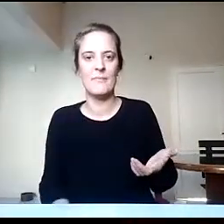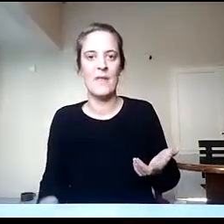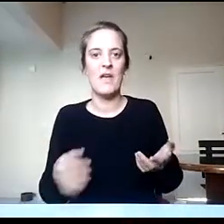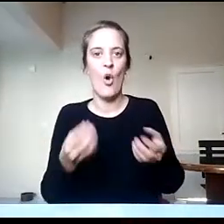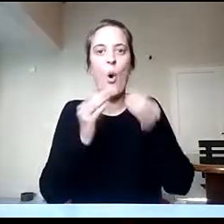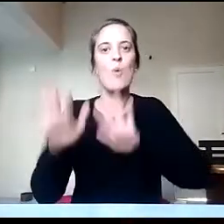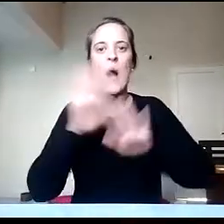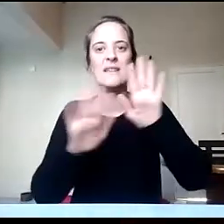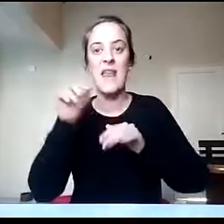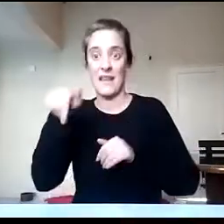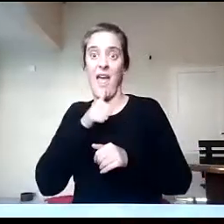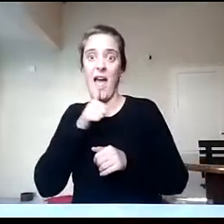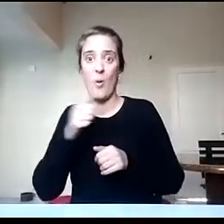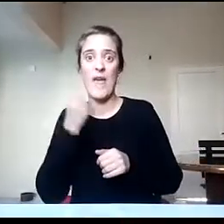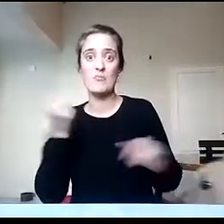los mendocinos?